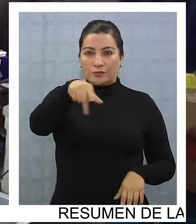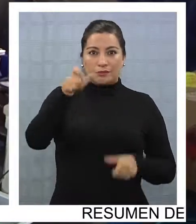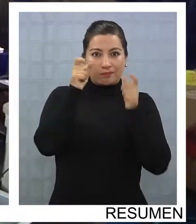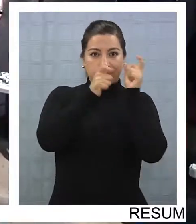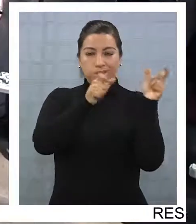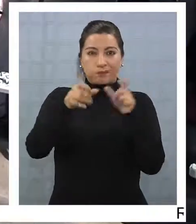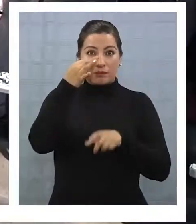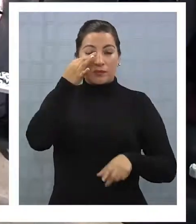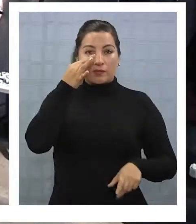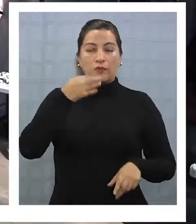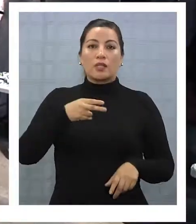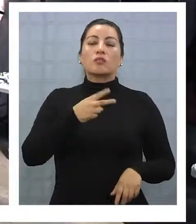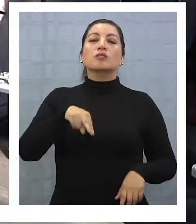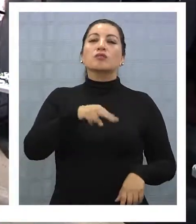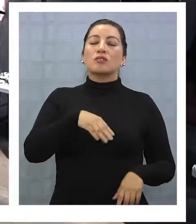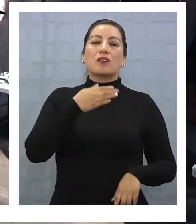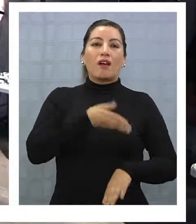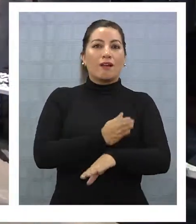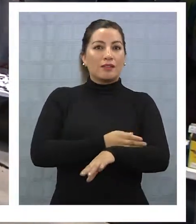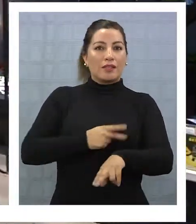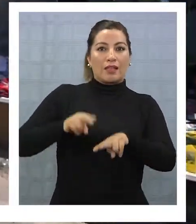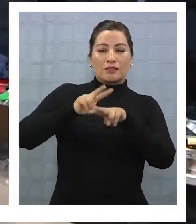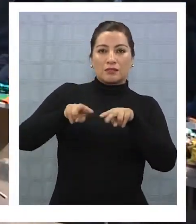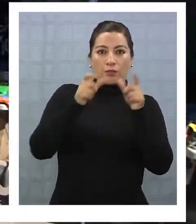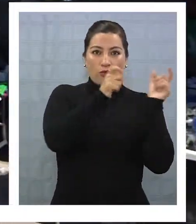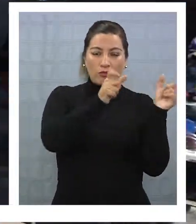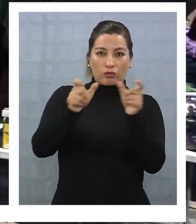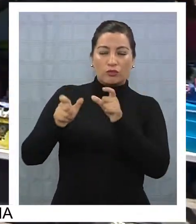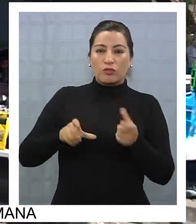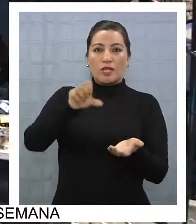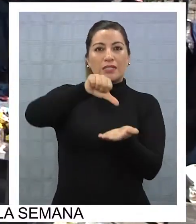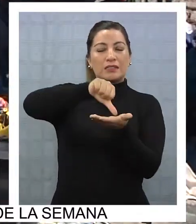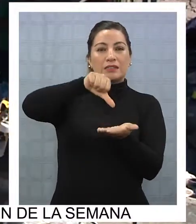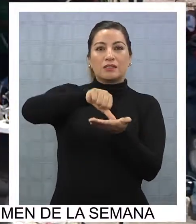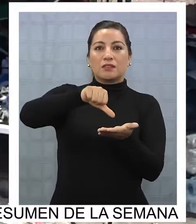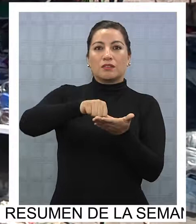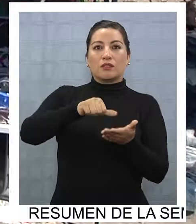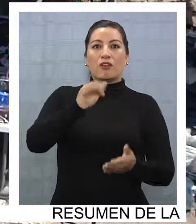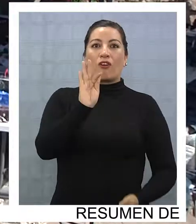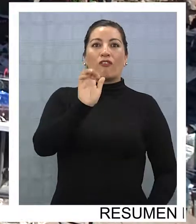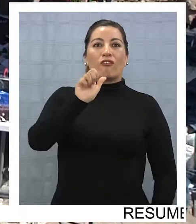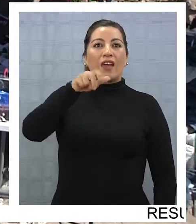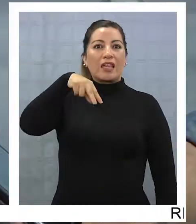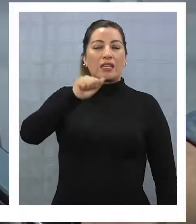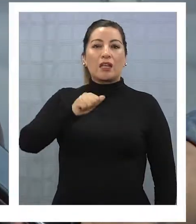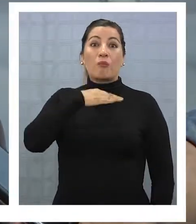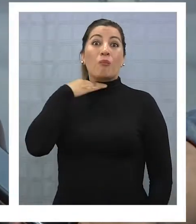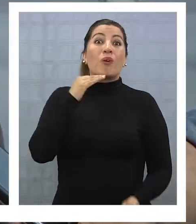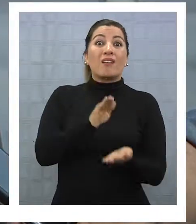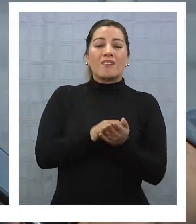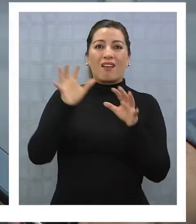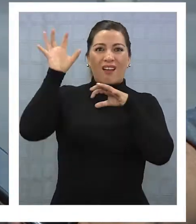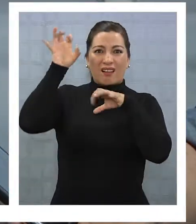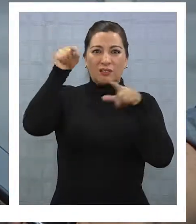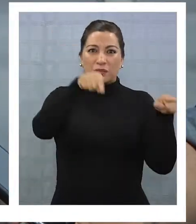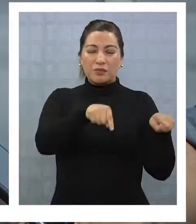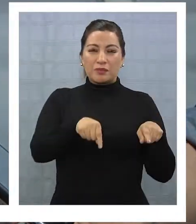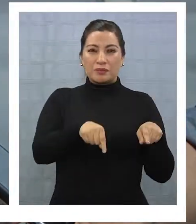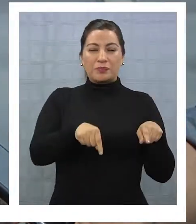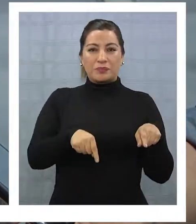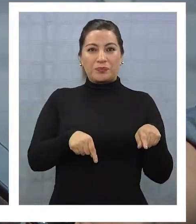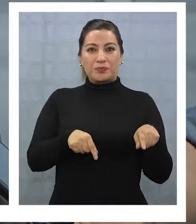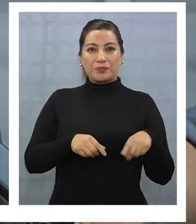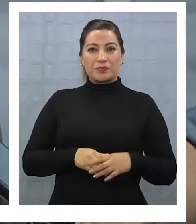Además, ya hemos tenido algunas fiscalizaciones en lo que son los centros de faenamiento animal, que se establecen, ¿no es cierto?, en forma